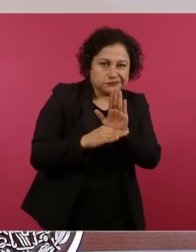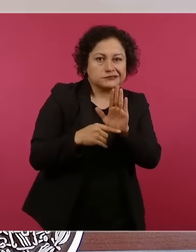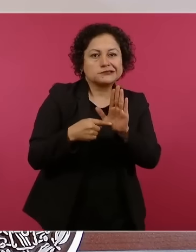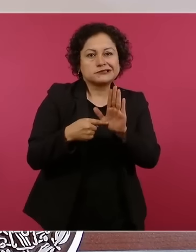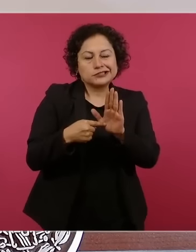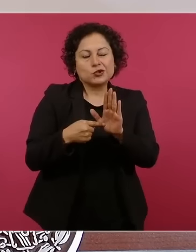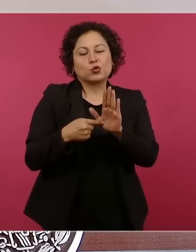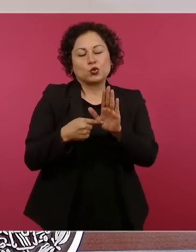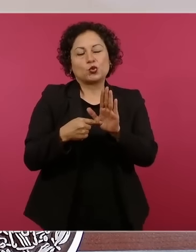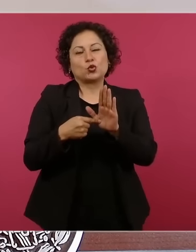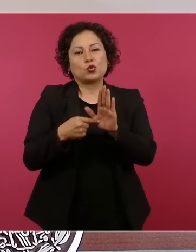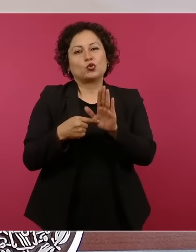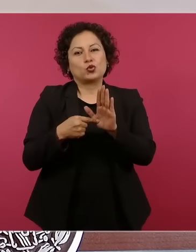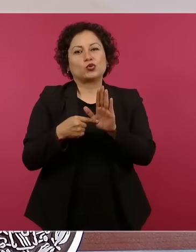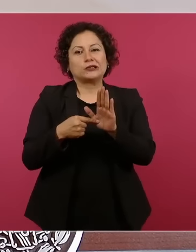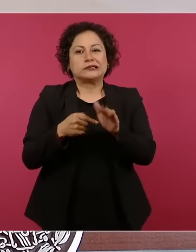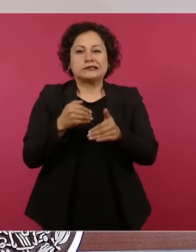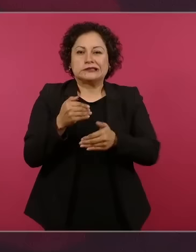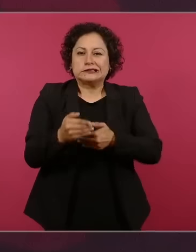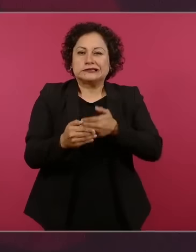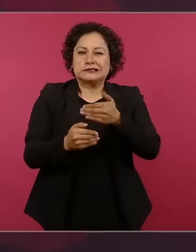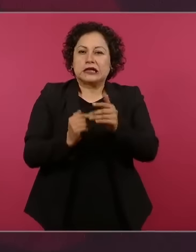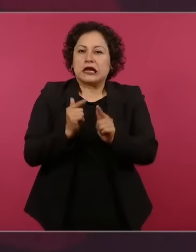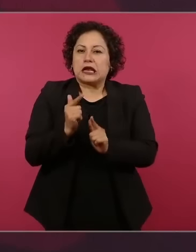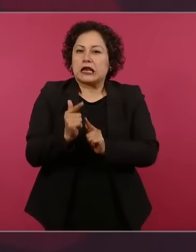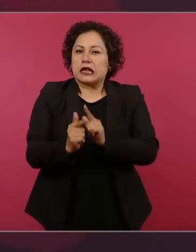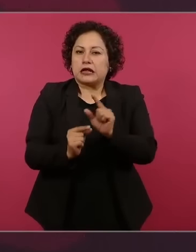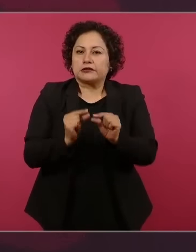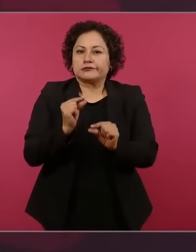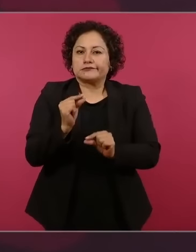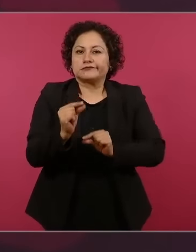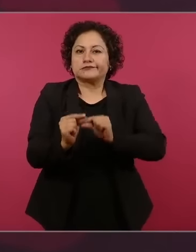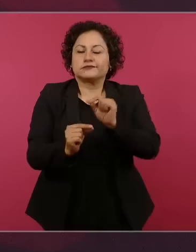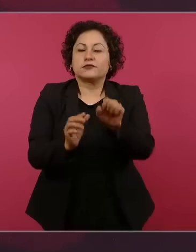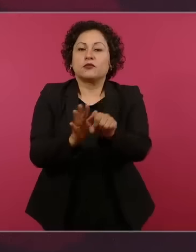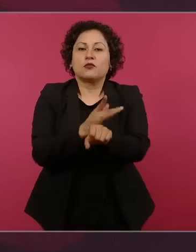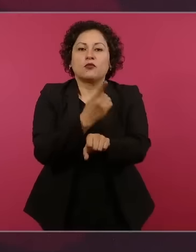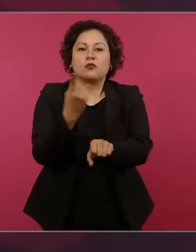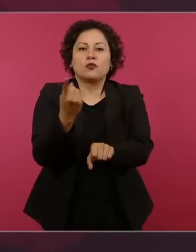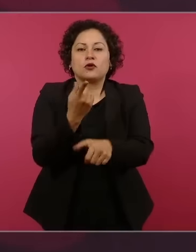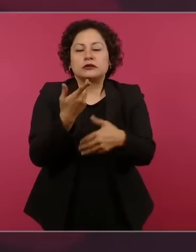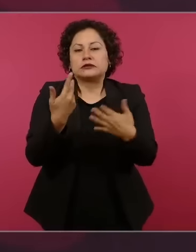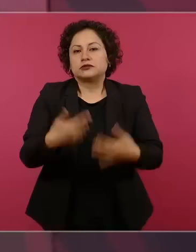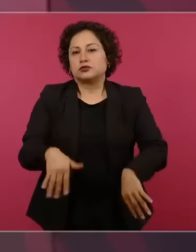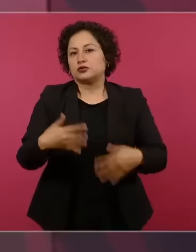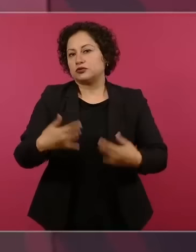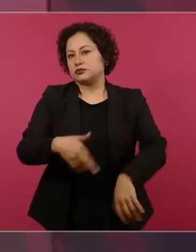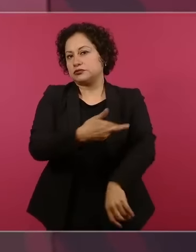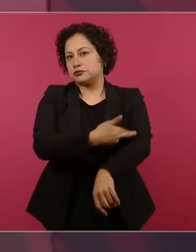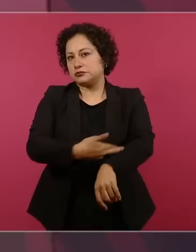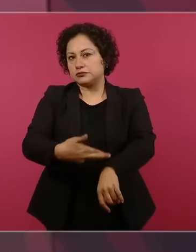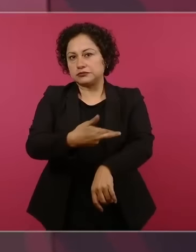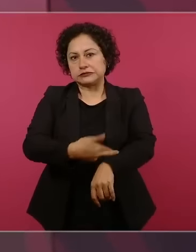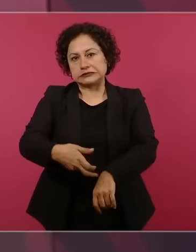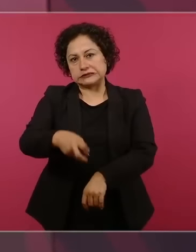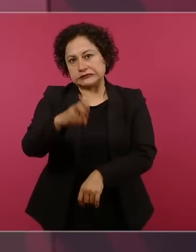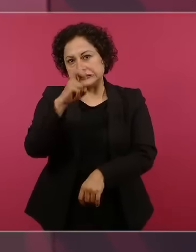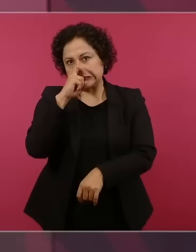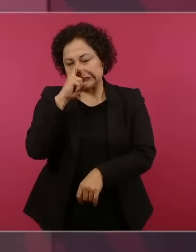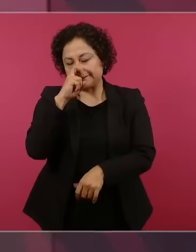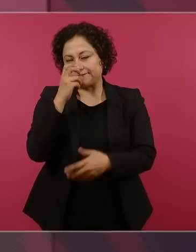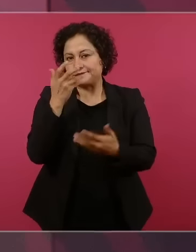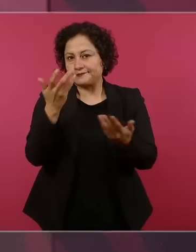Ahora lo vamos a ver, son millones los mexicanos